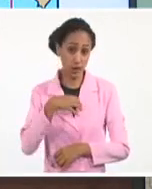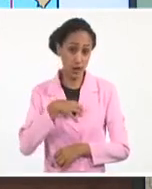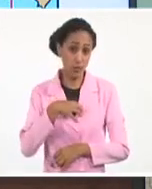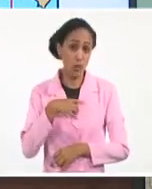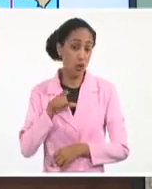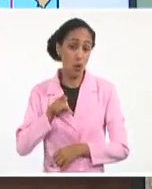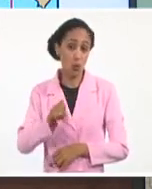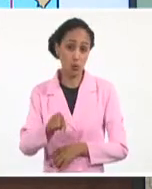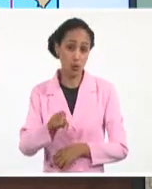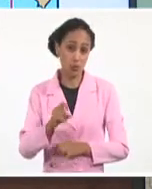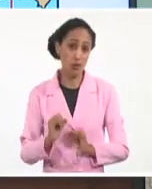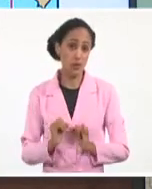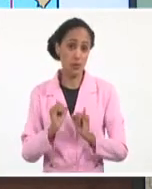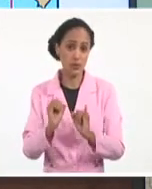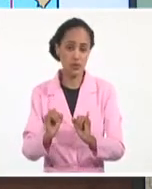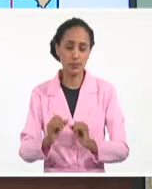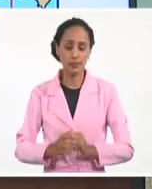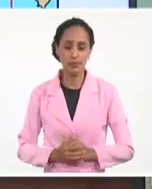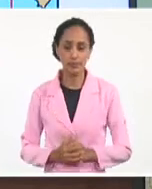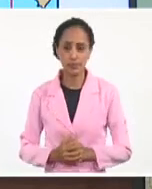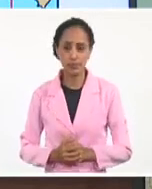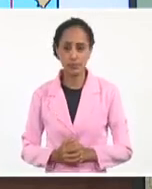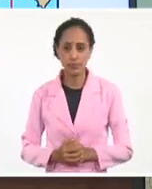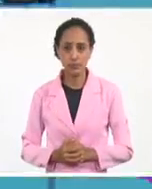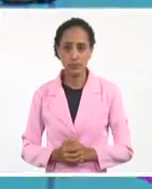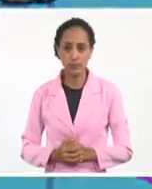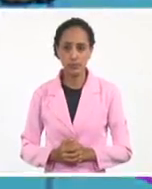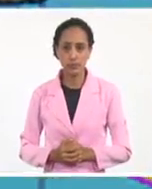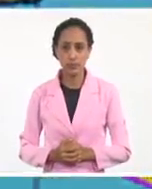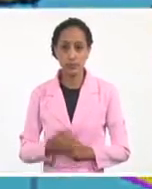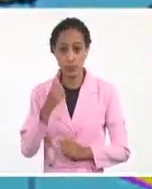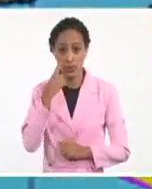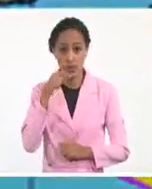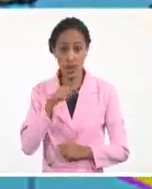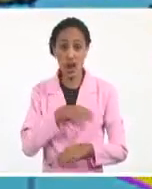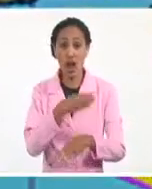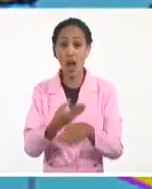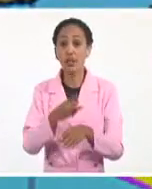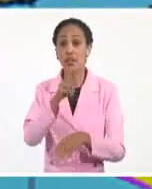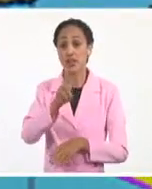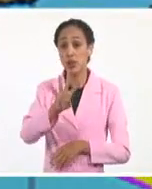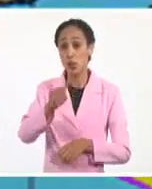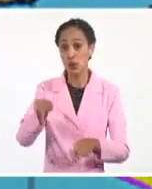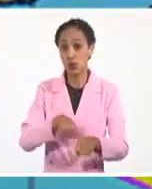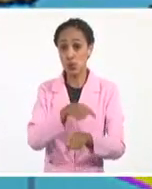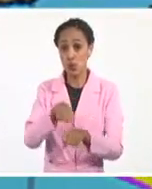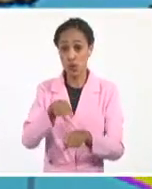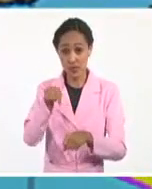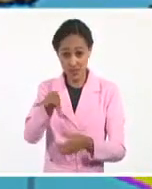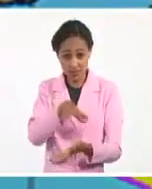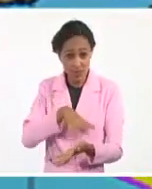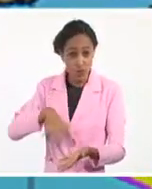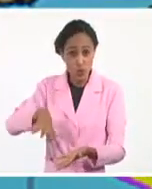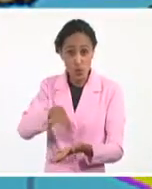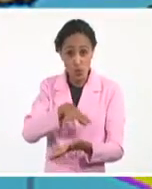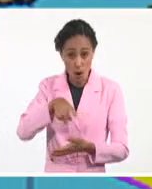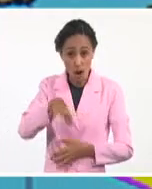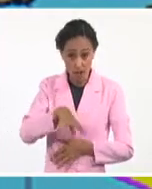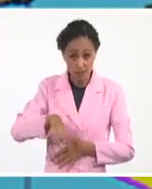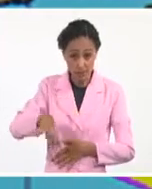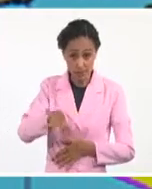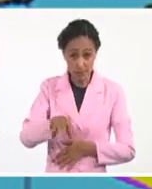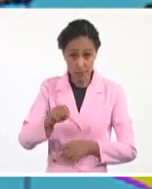corridas de los modelos. Muestran que hasta 24 horas, en esta zona, que sería válido para,